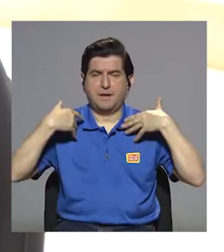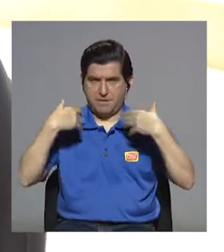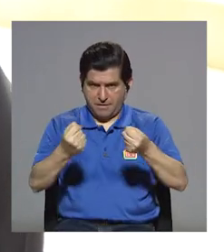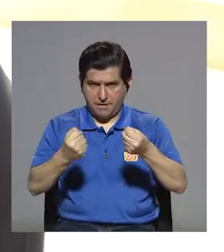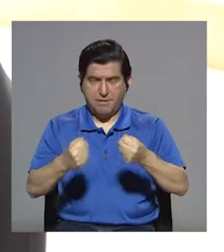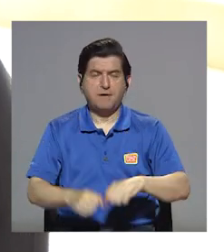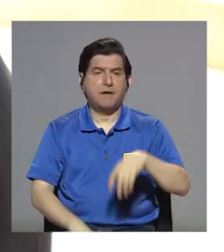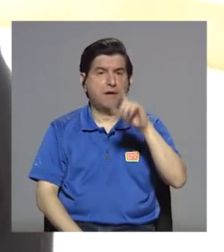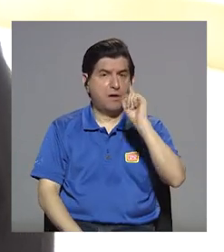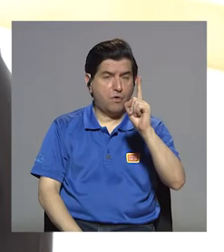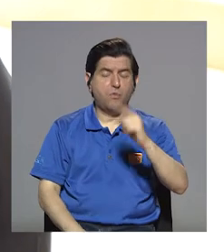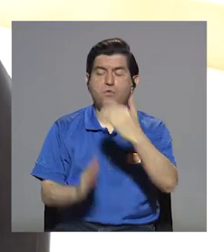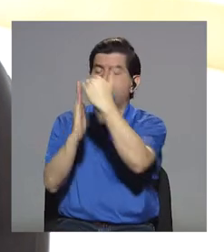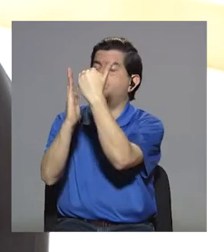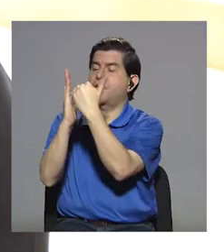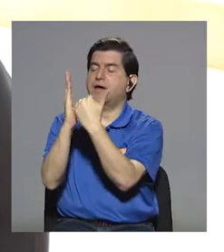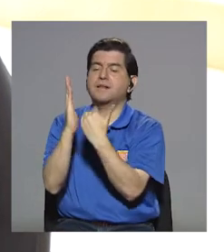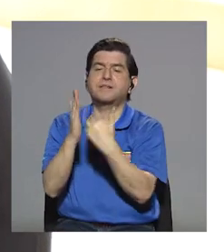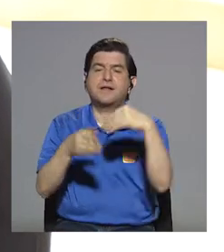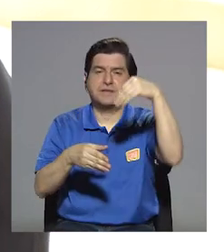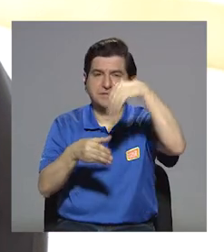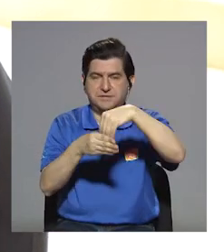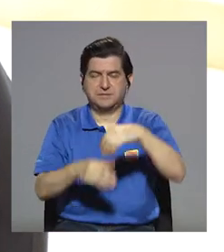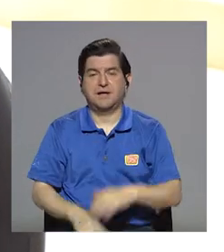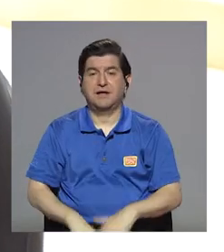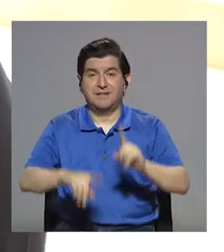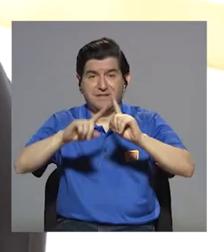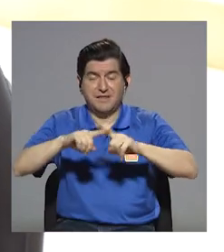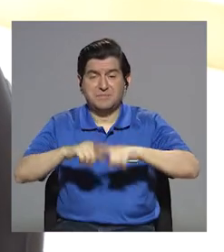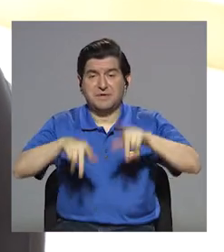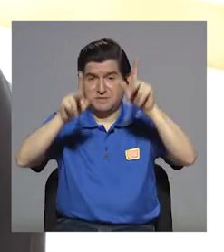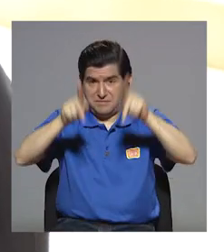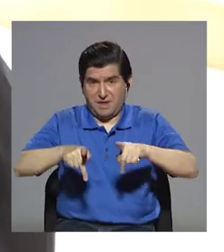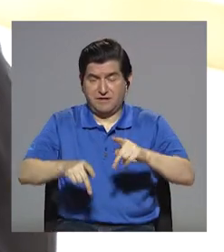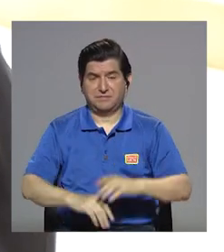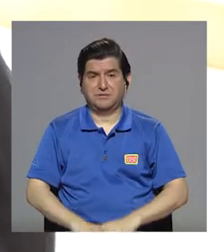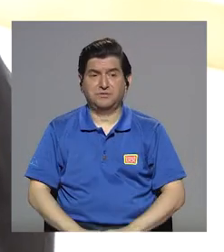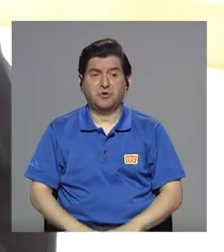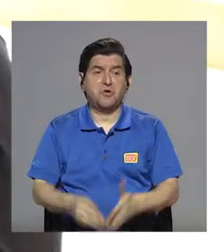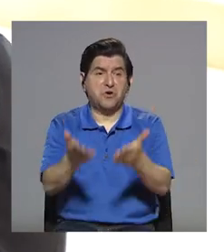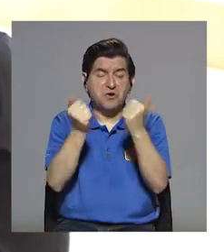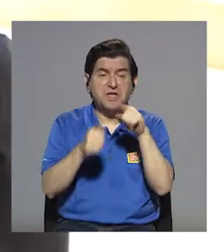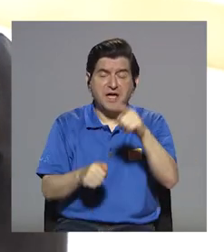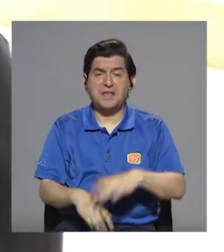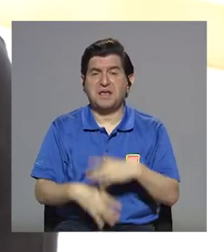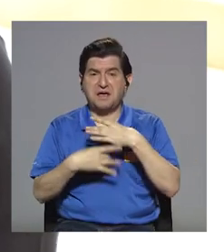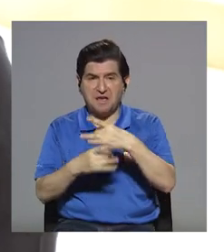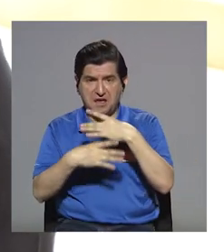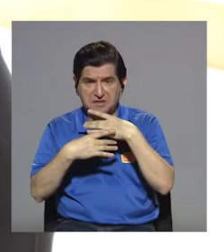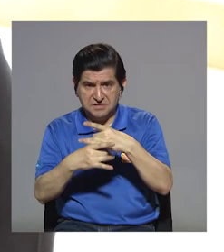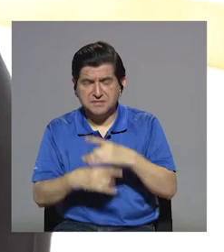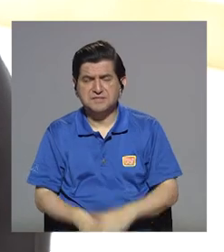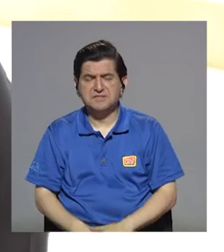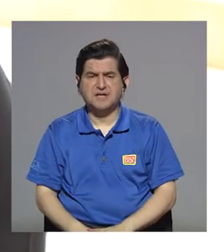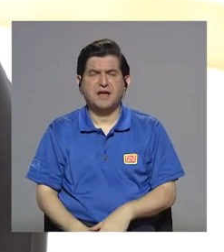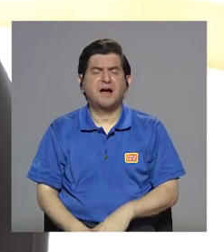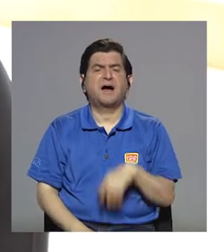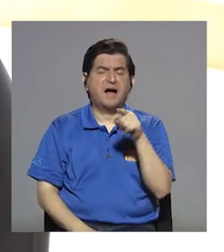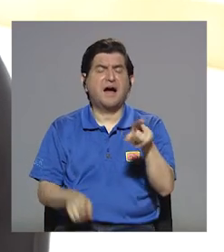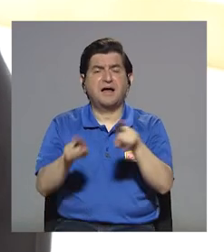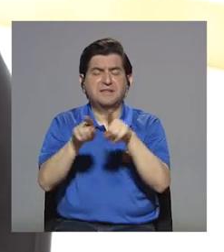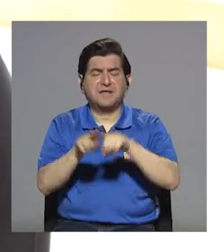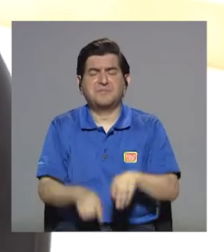salud. Entonces, uno de ellos es la lista de ingredientes. Dependiendo de la persona, a veces quiere ese interés de dar cuál es la etiqueta